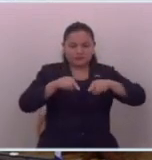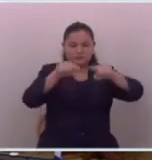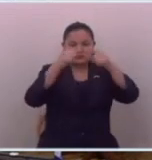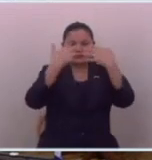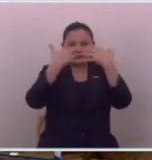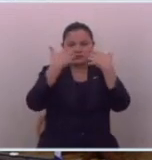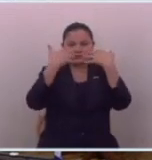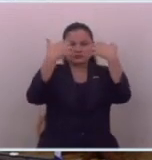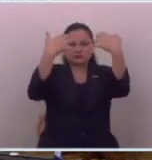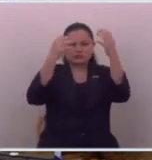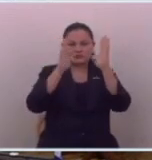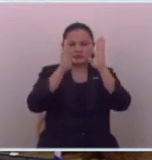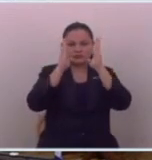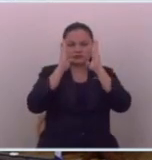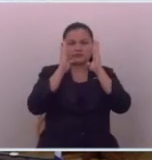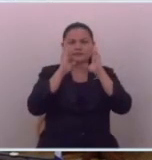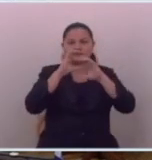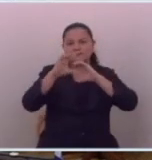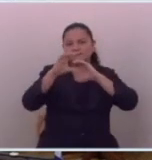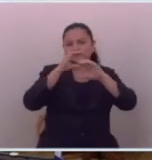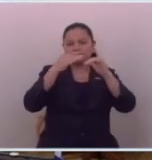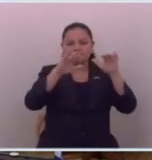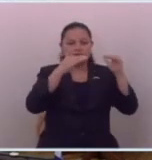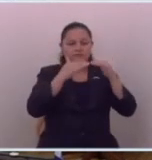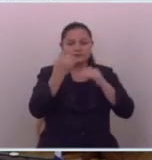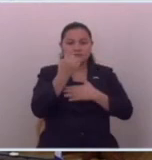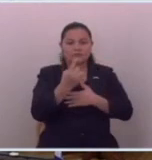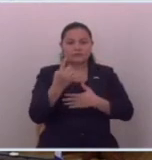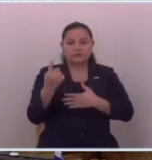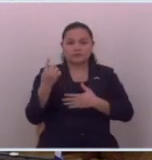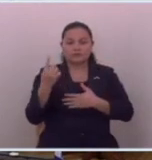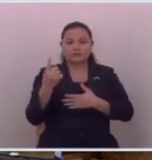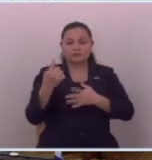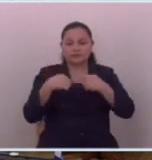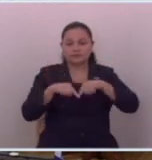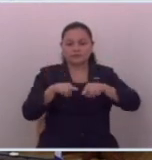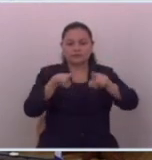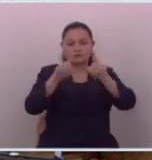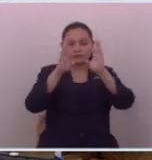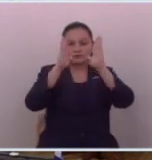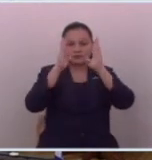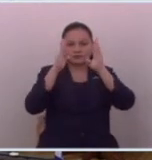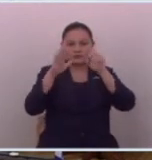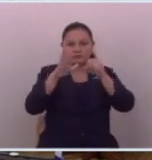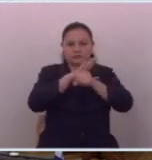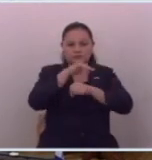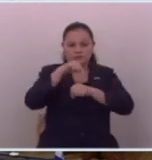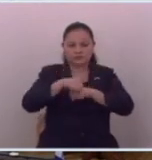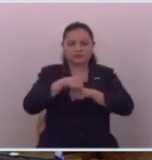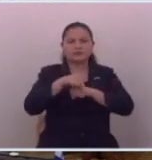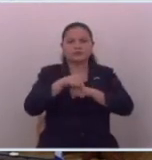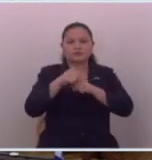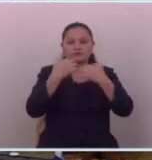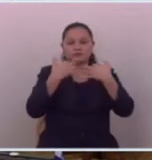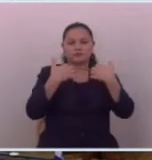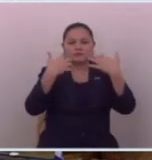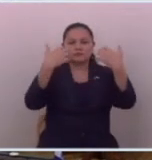plenaria a través de los diferentes medios de comunicación y a las personas que le dan cobertura a esta plenaria